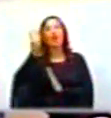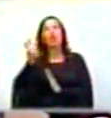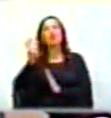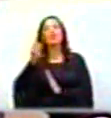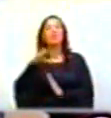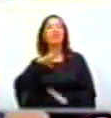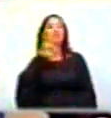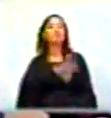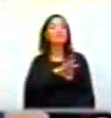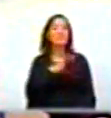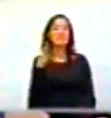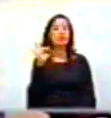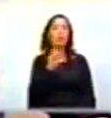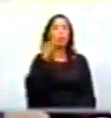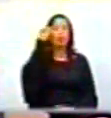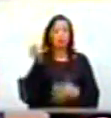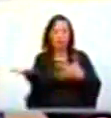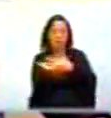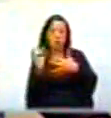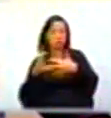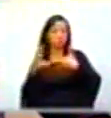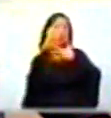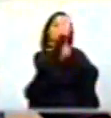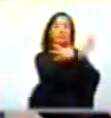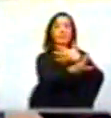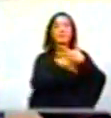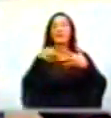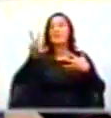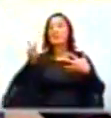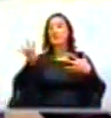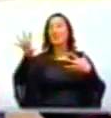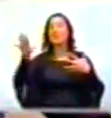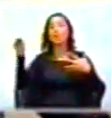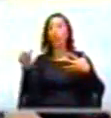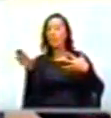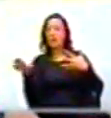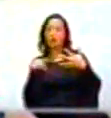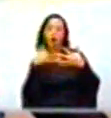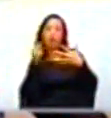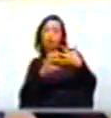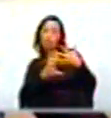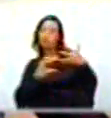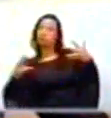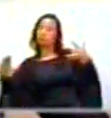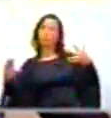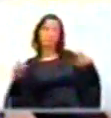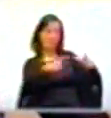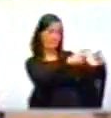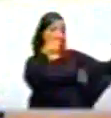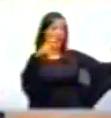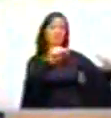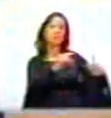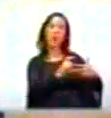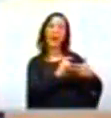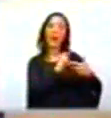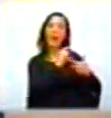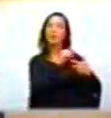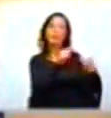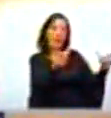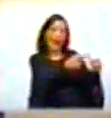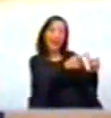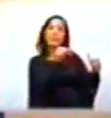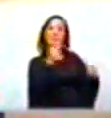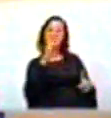% de los recursos y 75 mil se quedan con el otro 50% de los recursos. Eso es